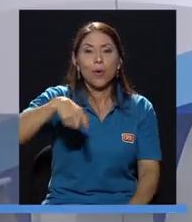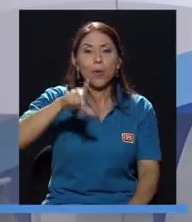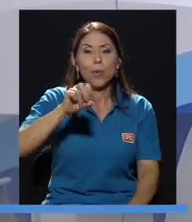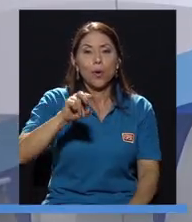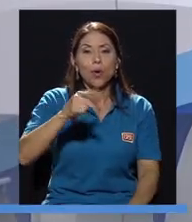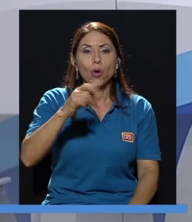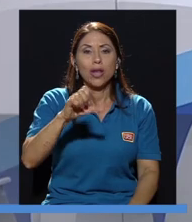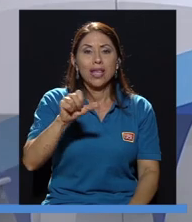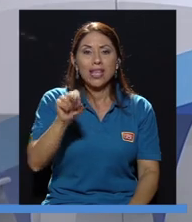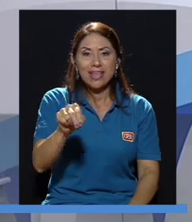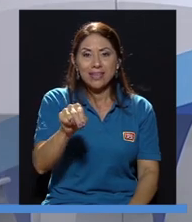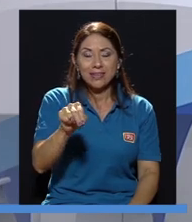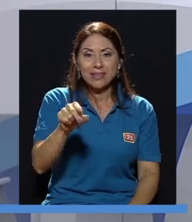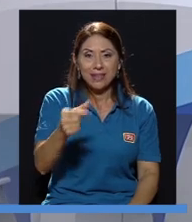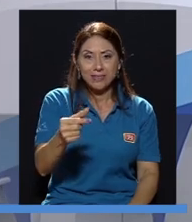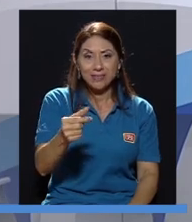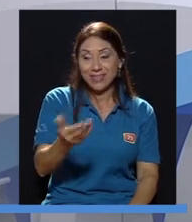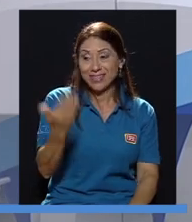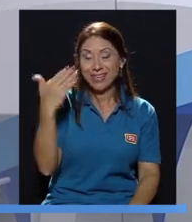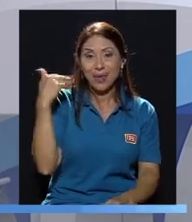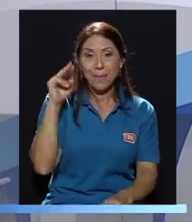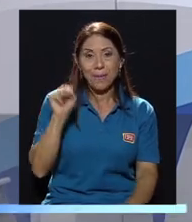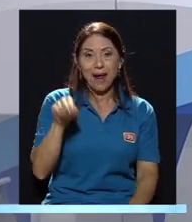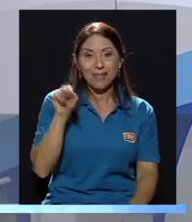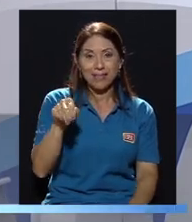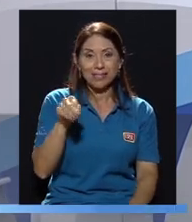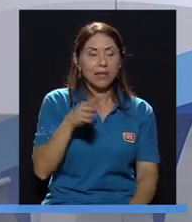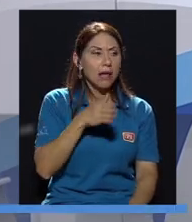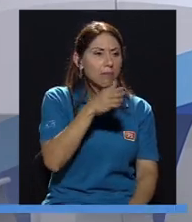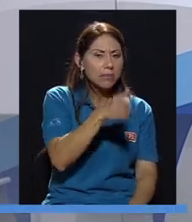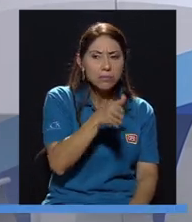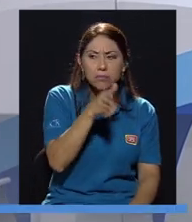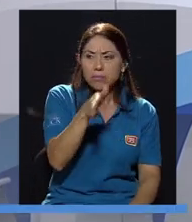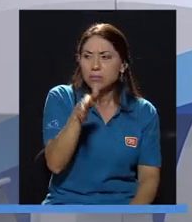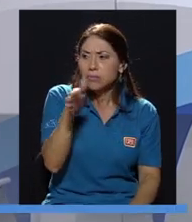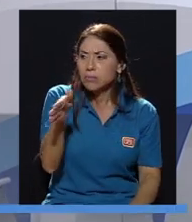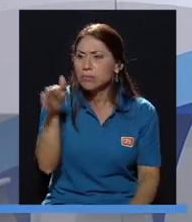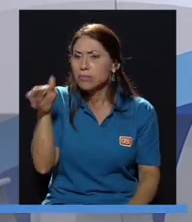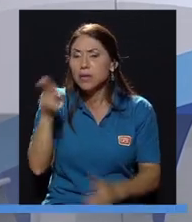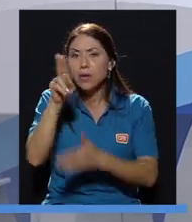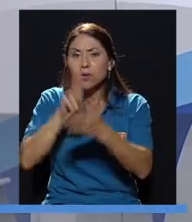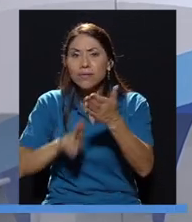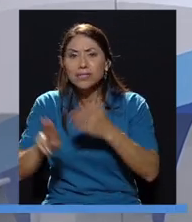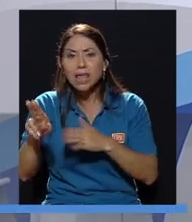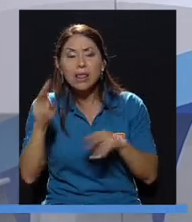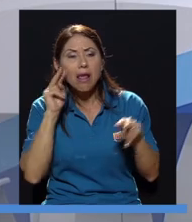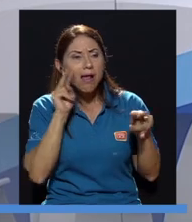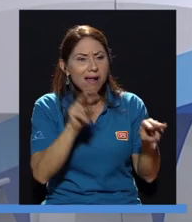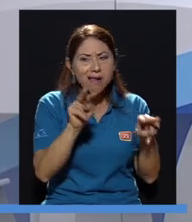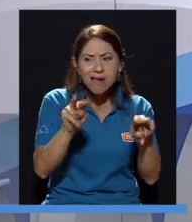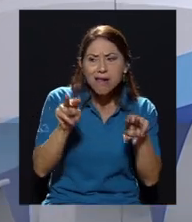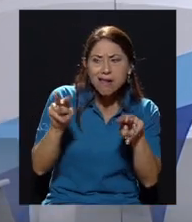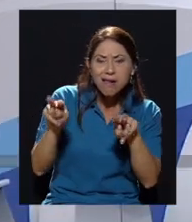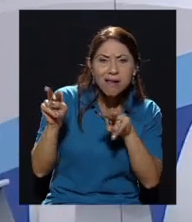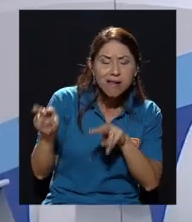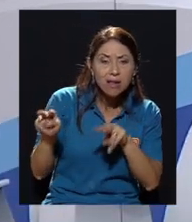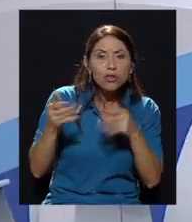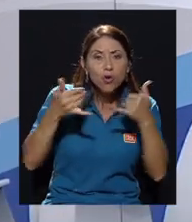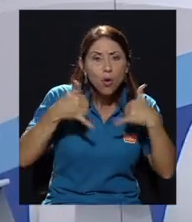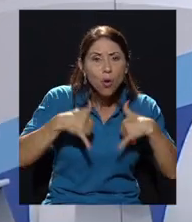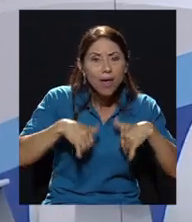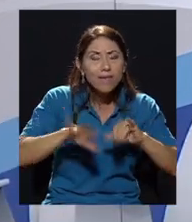plugin que realizamos el martes, un recorrido por nuestra universidad, identificando aquellos puntitos donde encontramos todavía